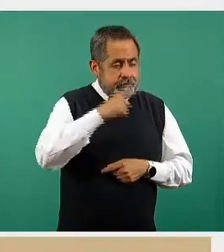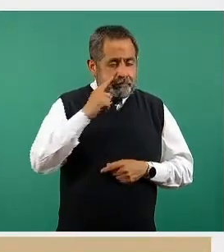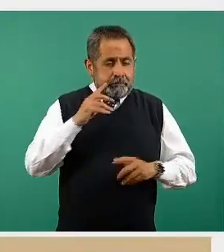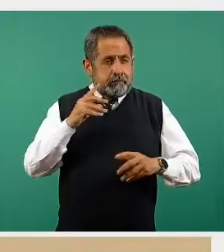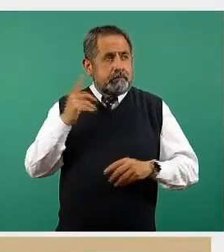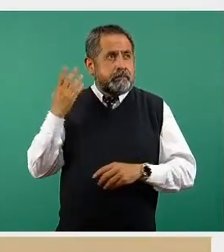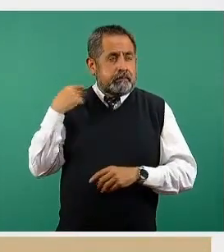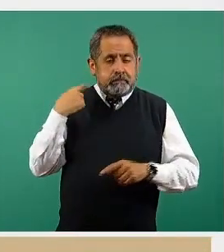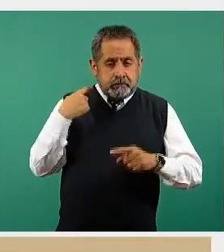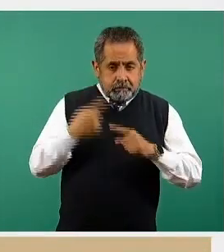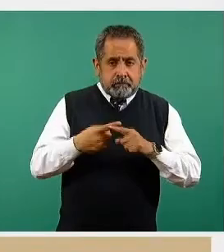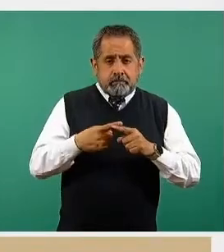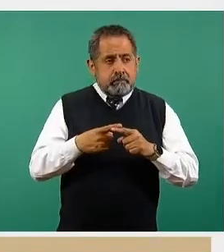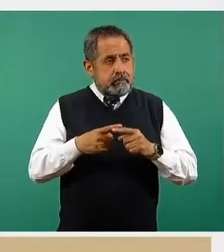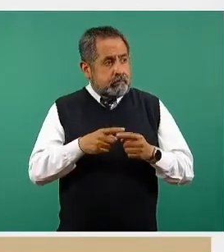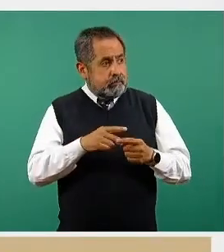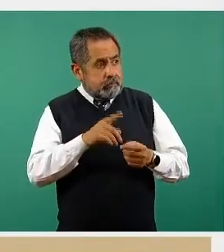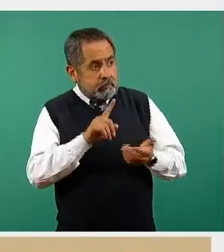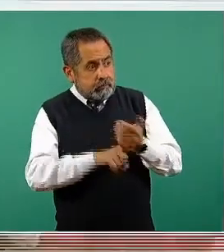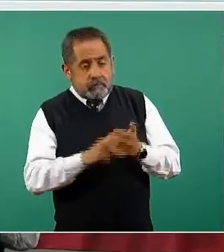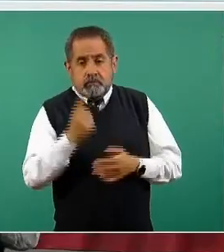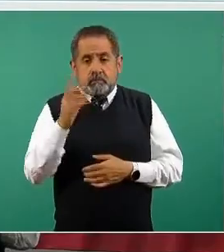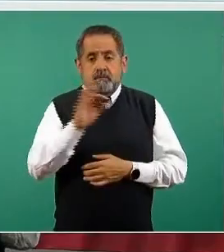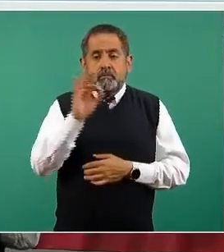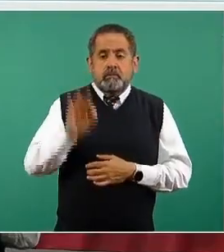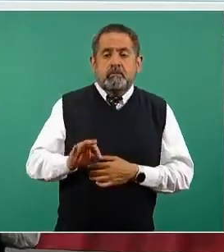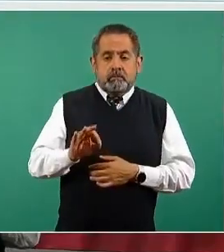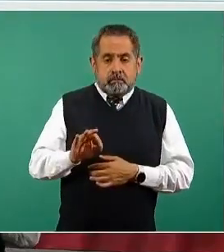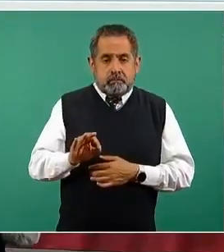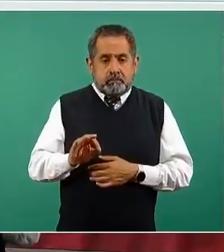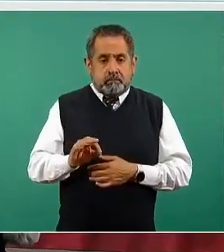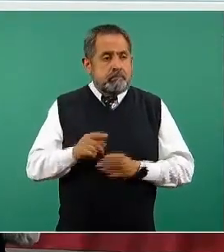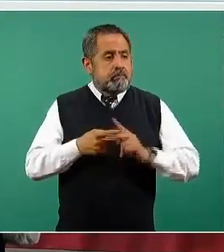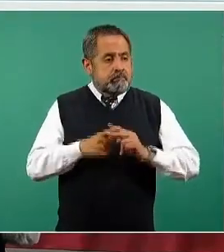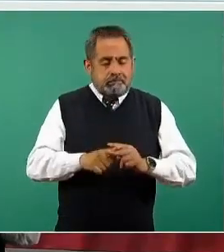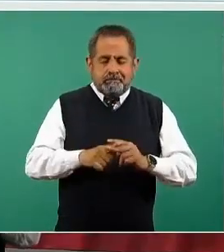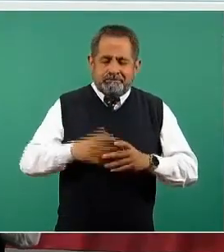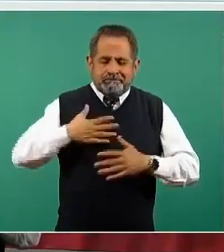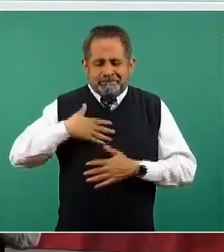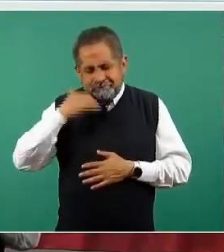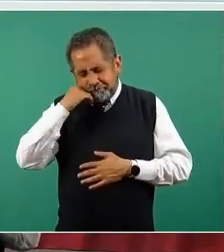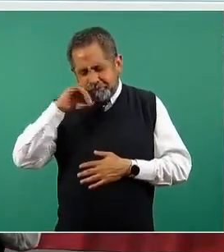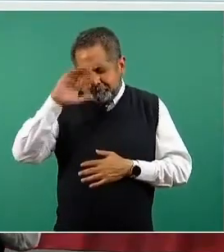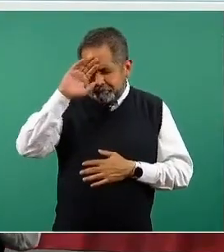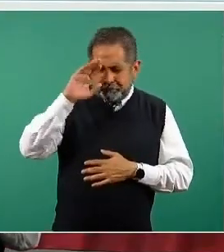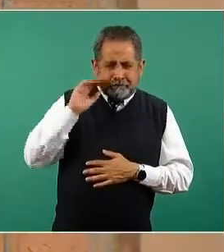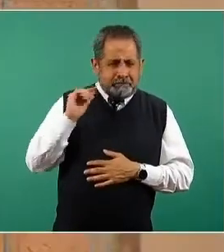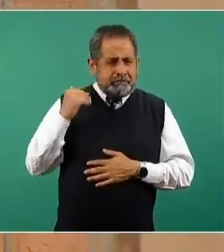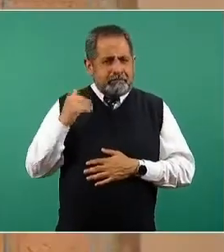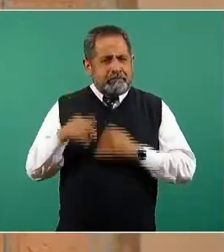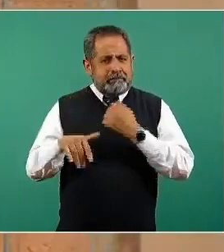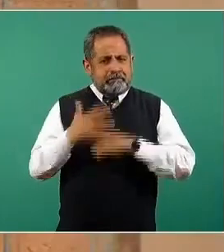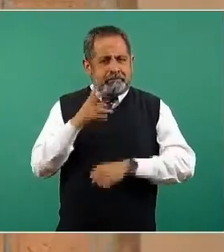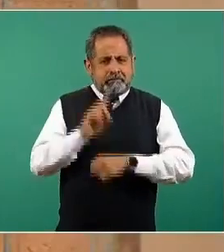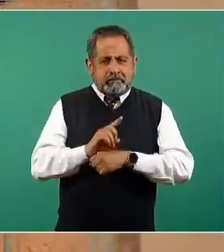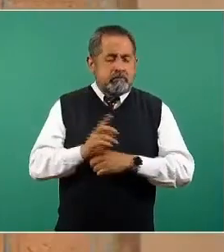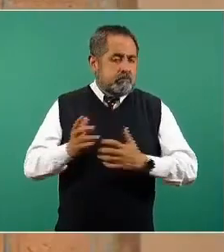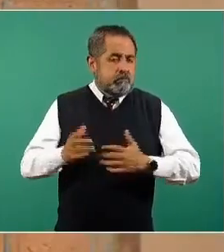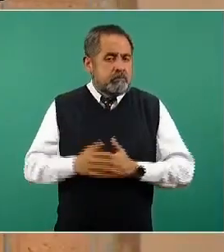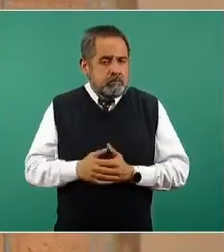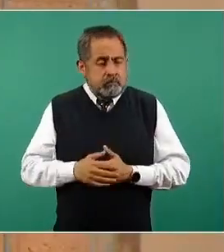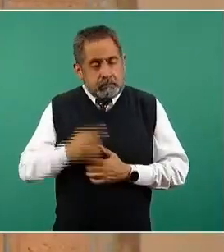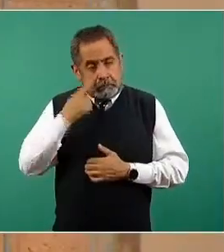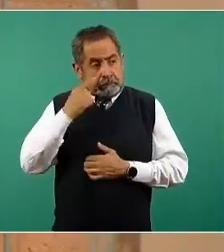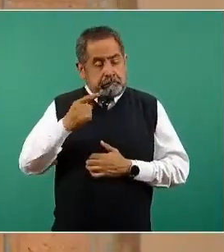tenido durante la pandemia representa a las personas que han iniciado con signos y síntomas en los últimos 14 días. Y en la